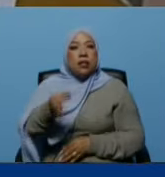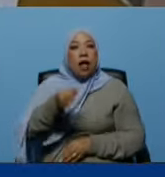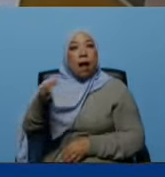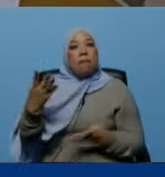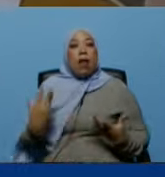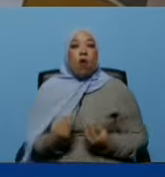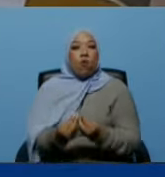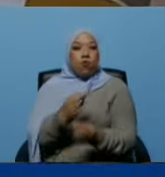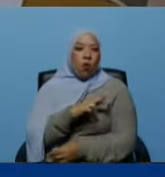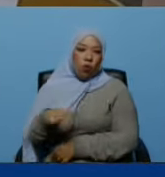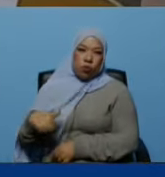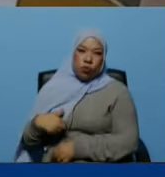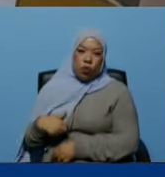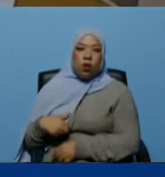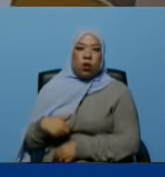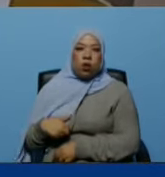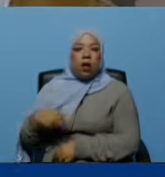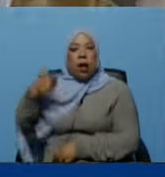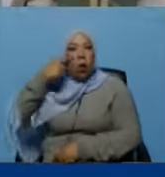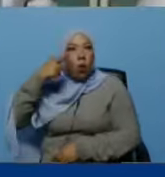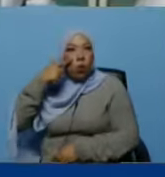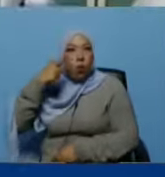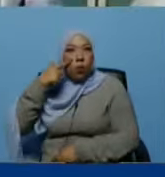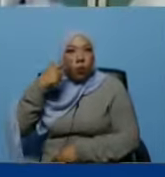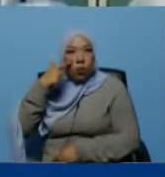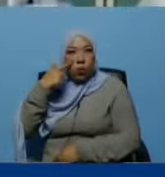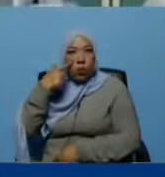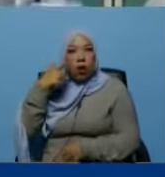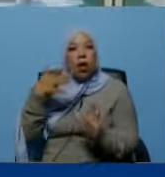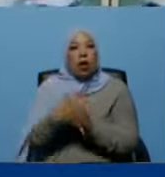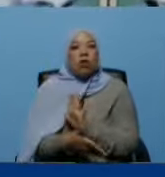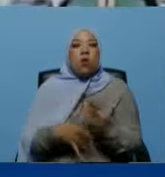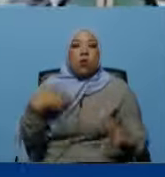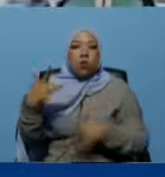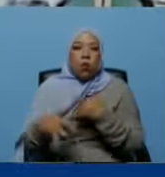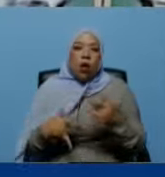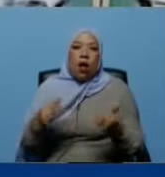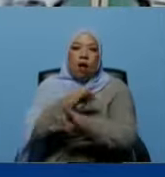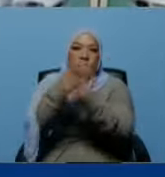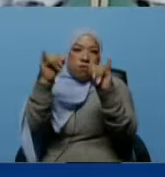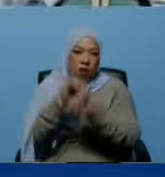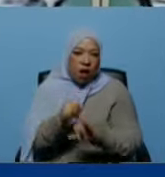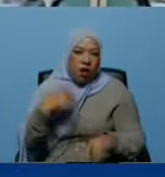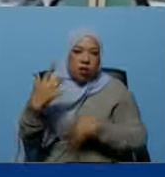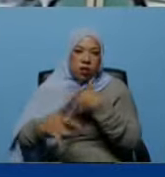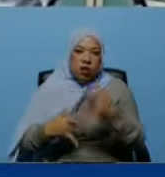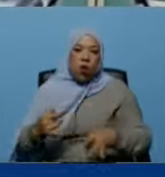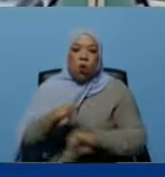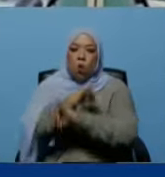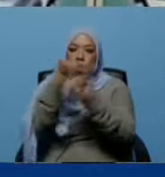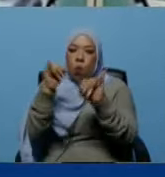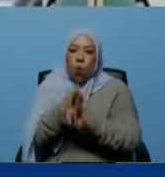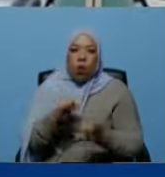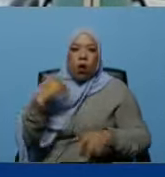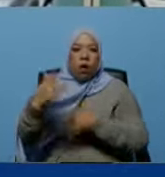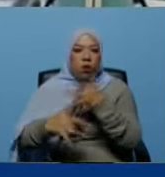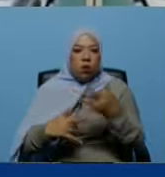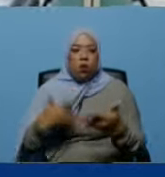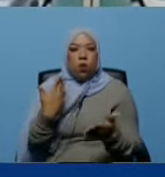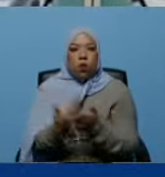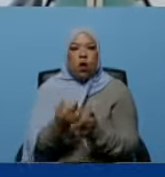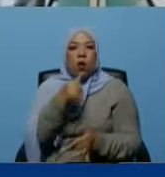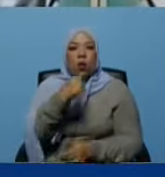la mano con nosotros mire estoy sumamente contenta feliz por este logro esta